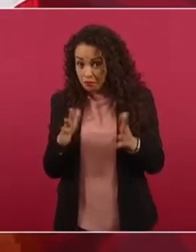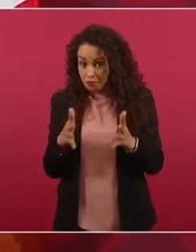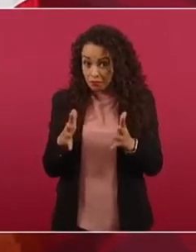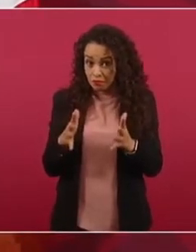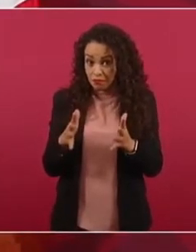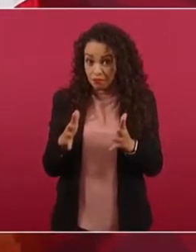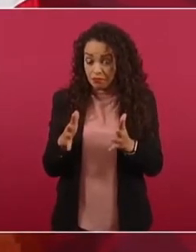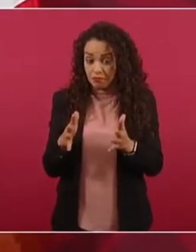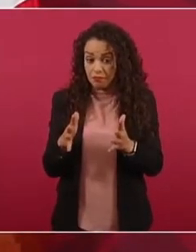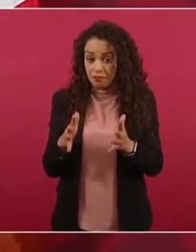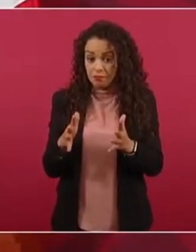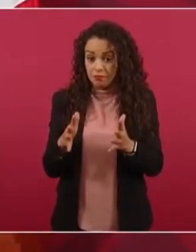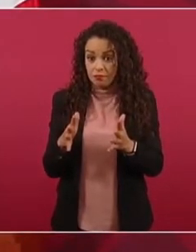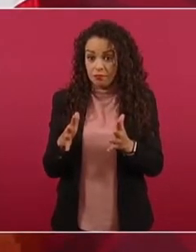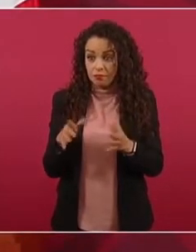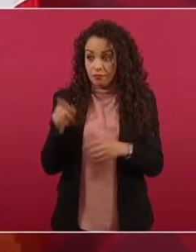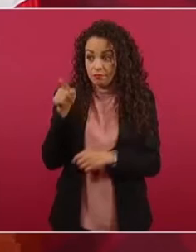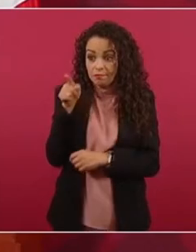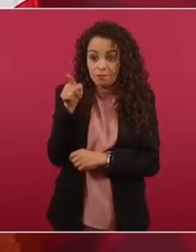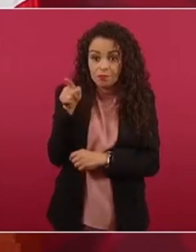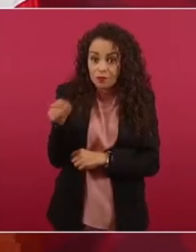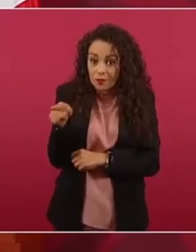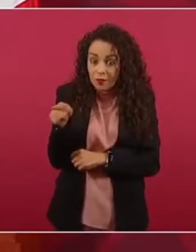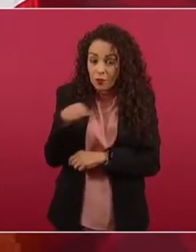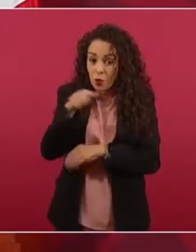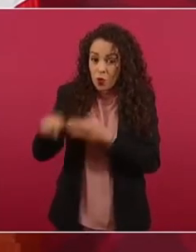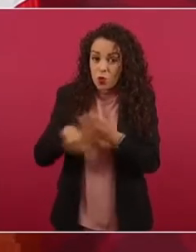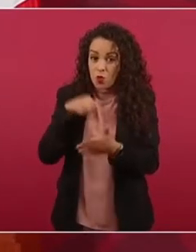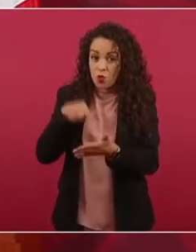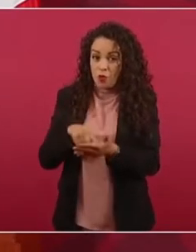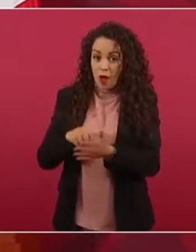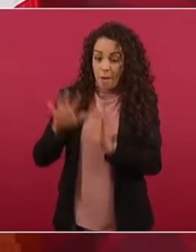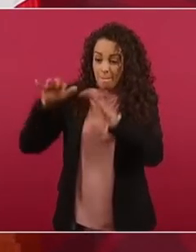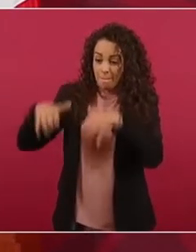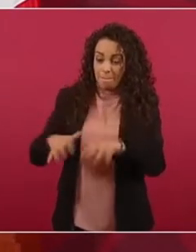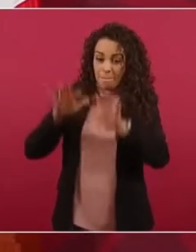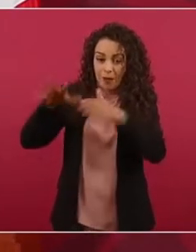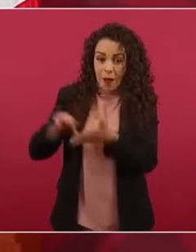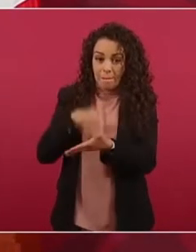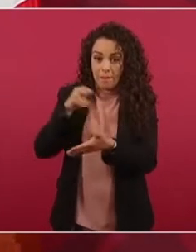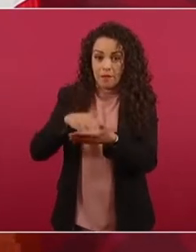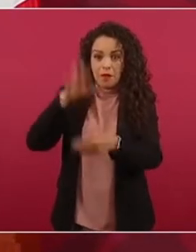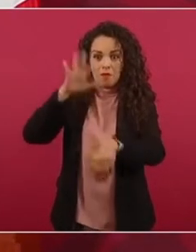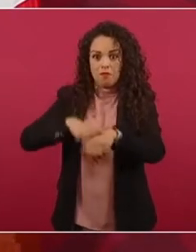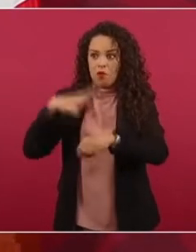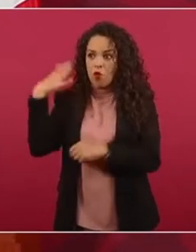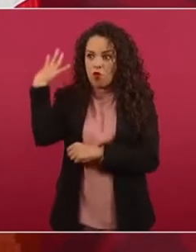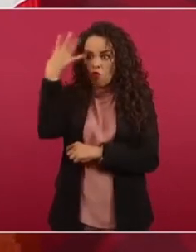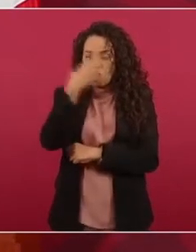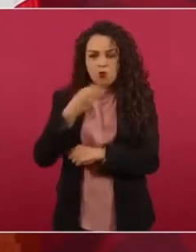a una de las playas más bellas del mundo, es destruir el paraíso.